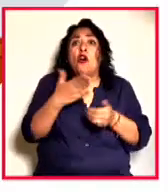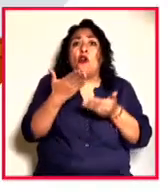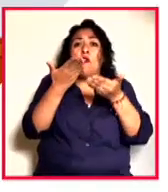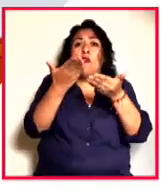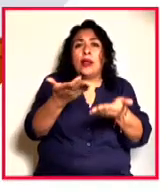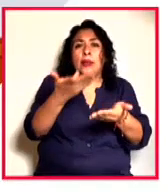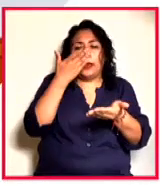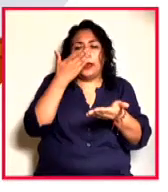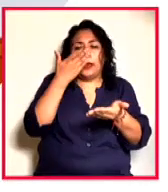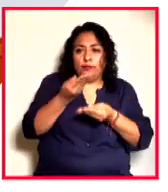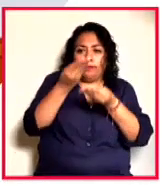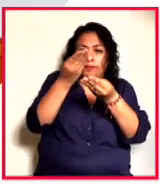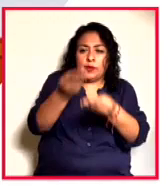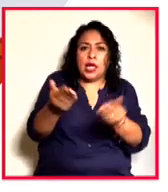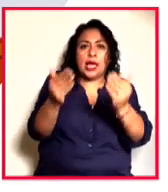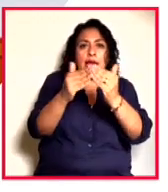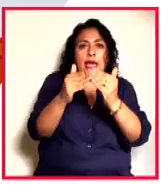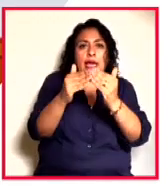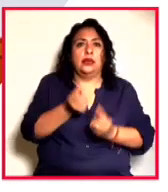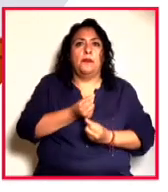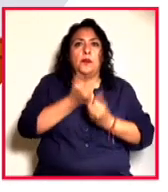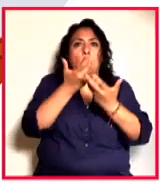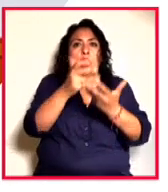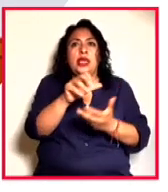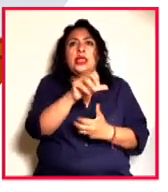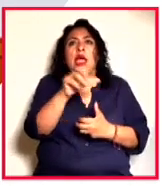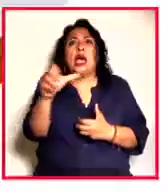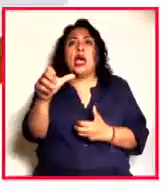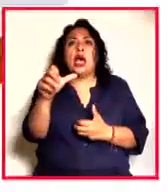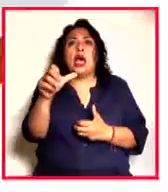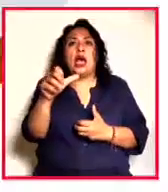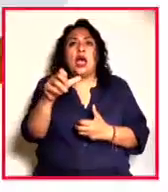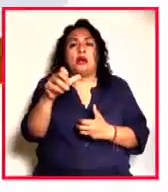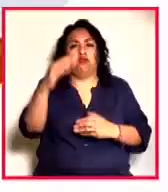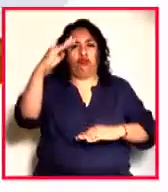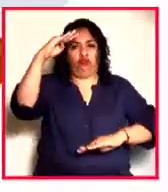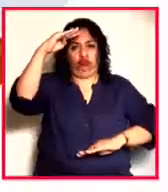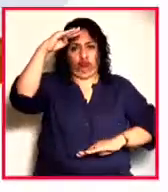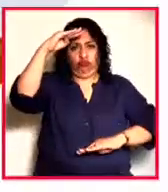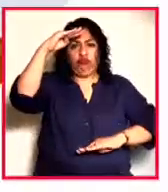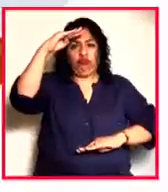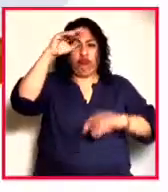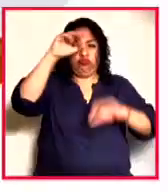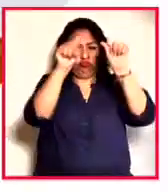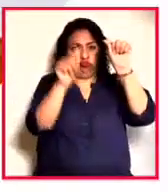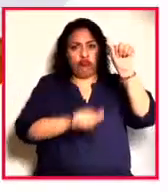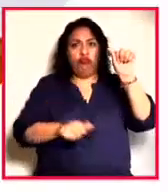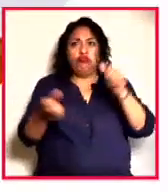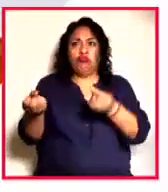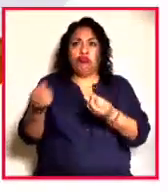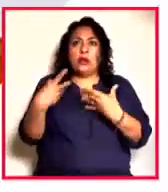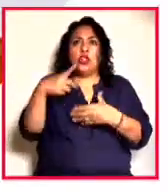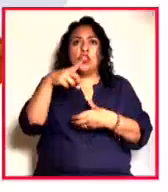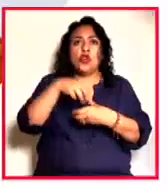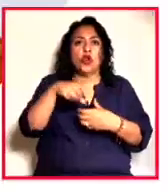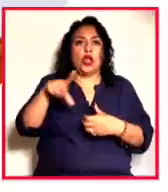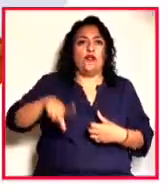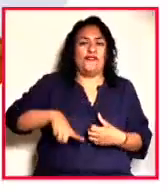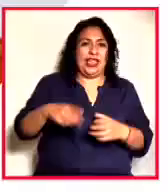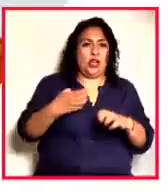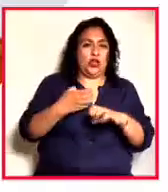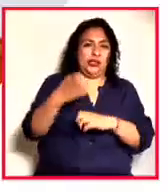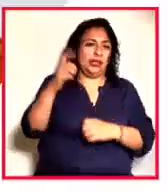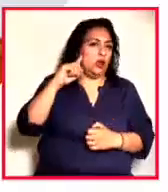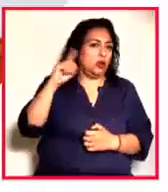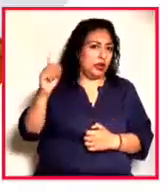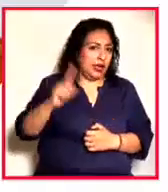en la Casa del Poeta al busto que tan generosamente nos donó el gobierno del estado de Zacatecas